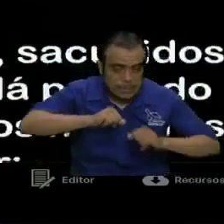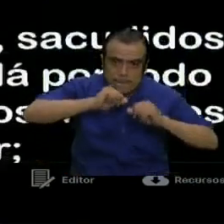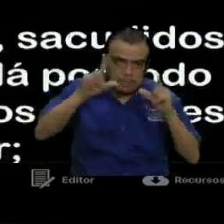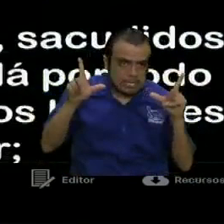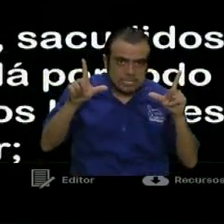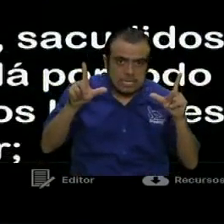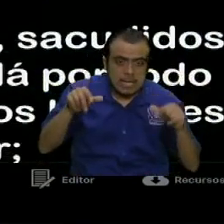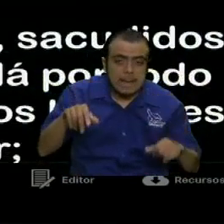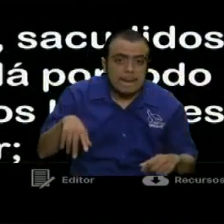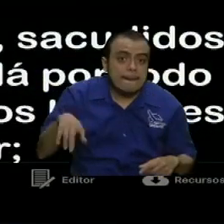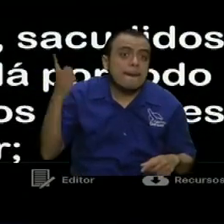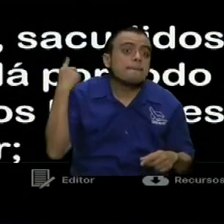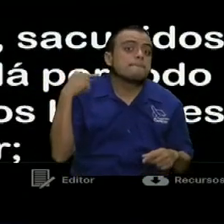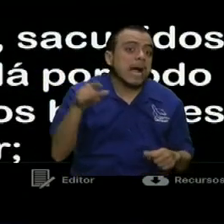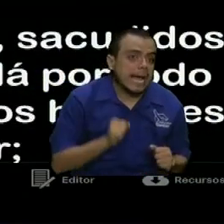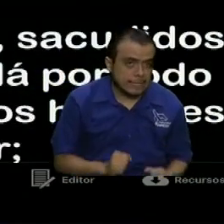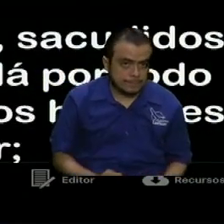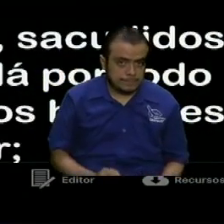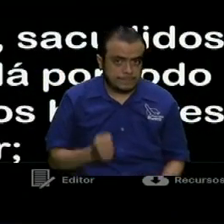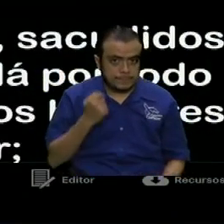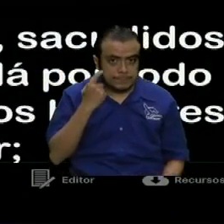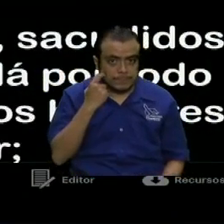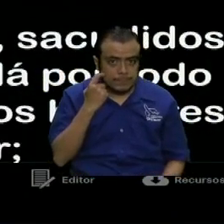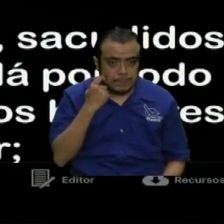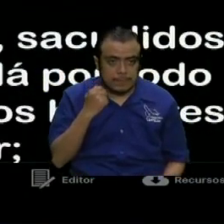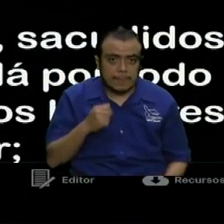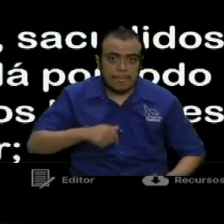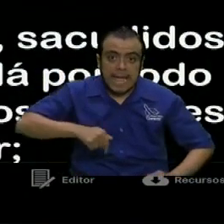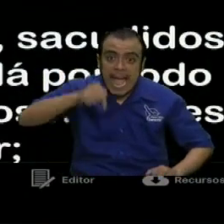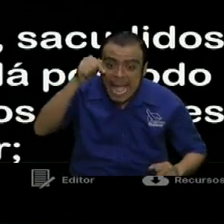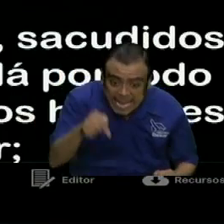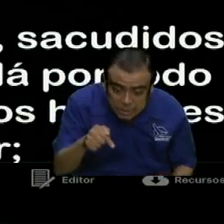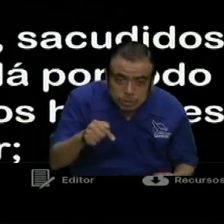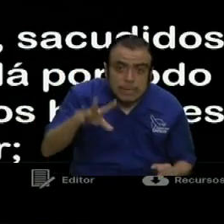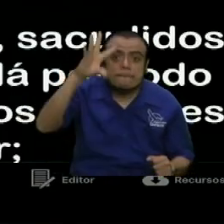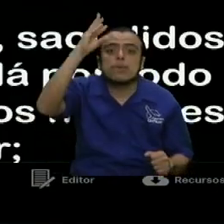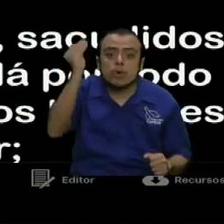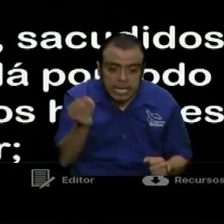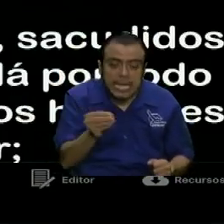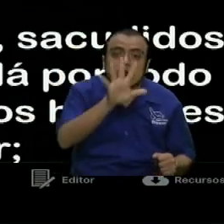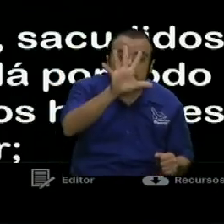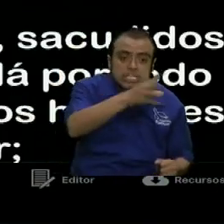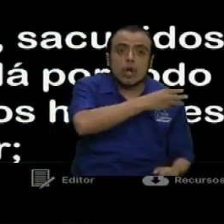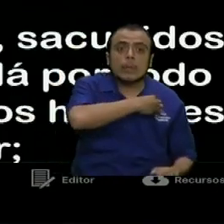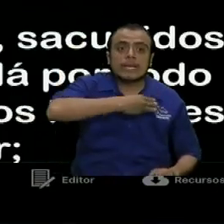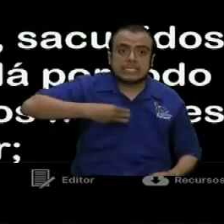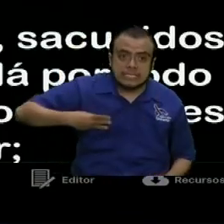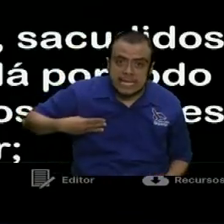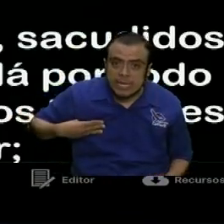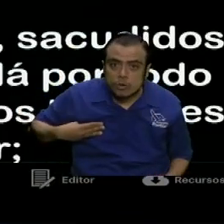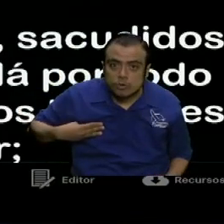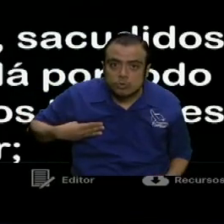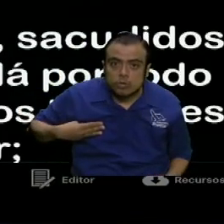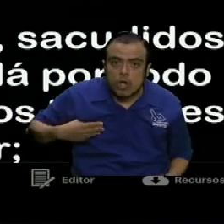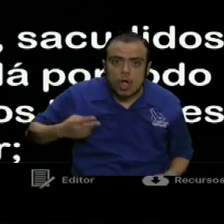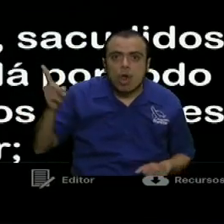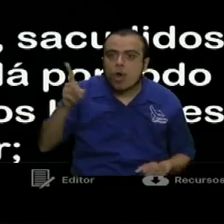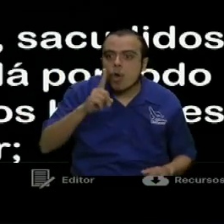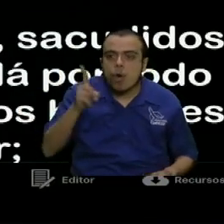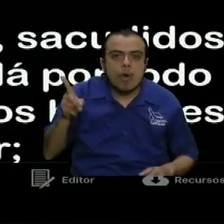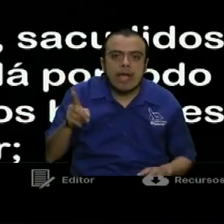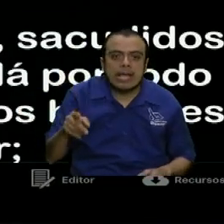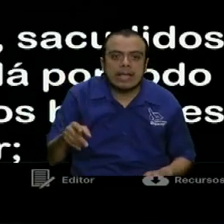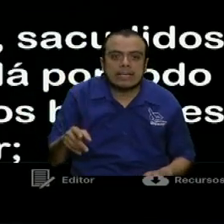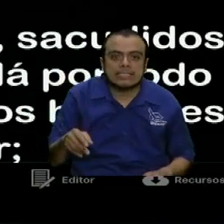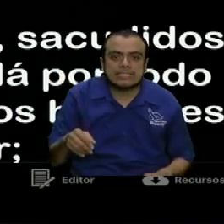a continuación. A fin de cap... Este es el propósito de los cinco ministerios. No es entretener a la